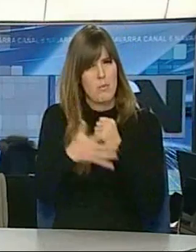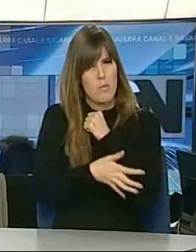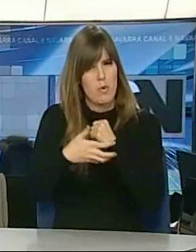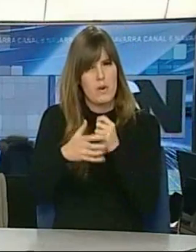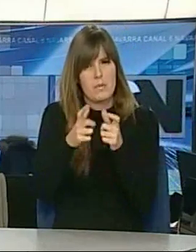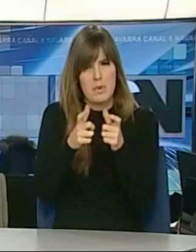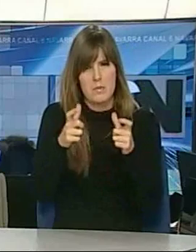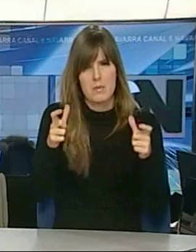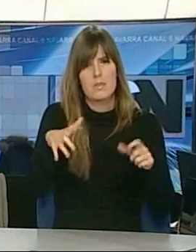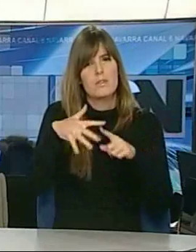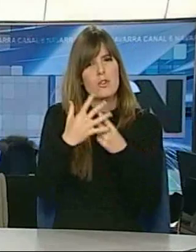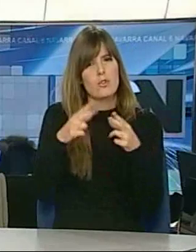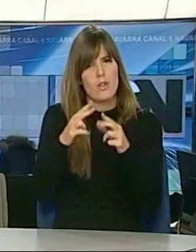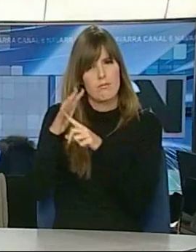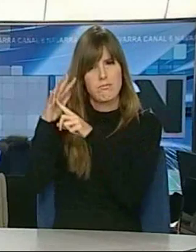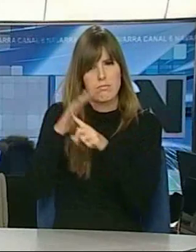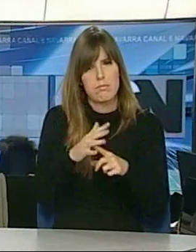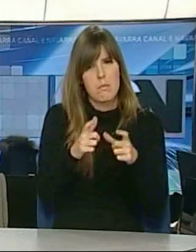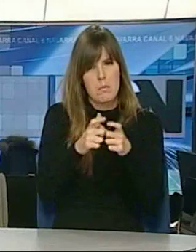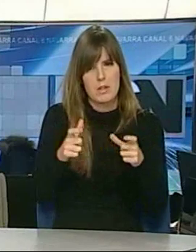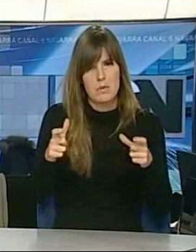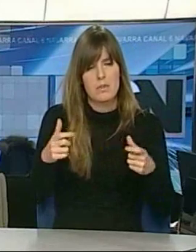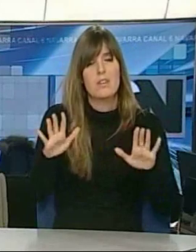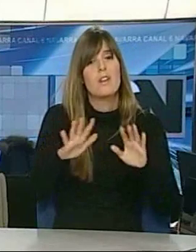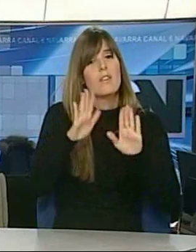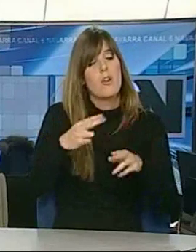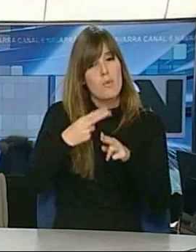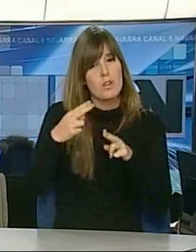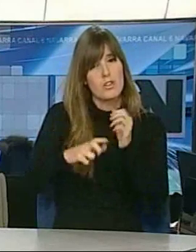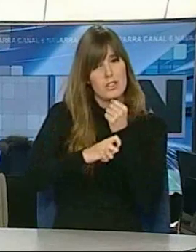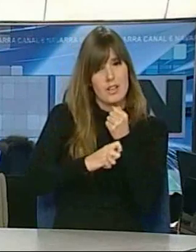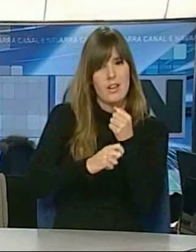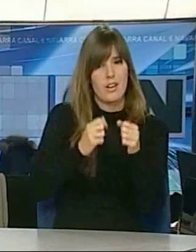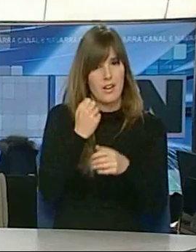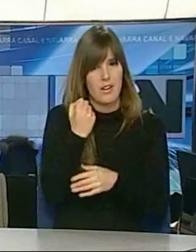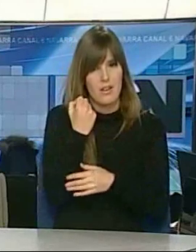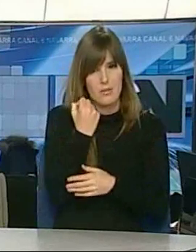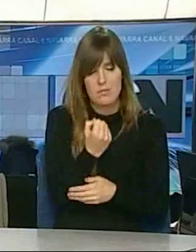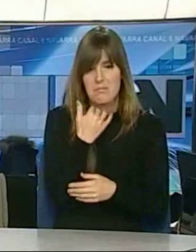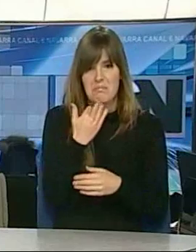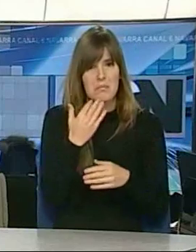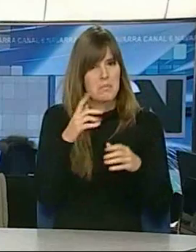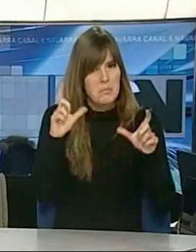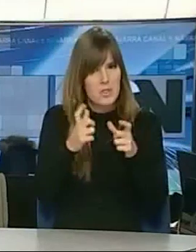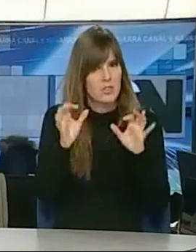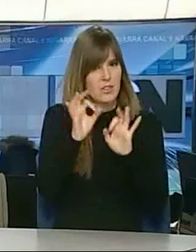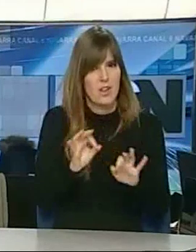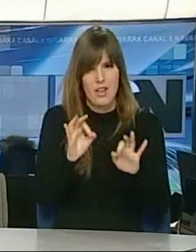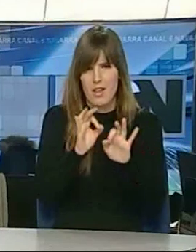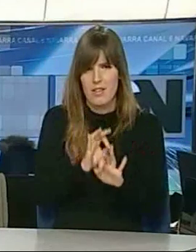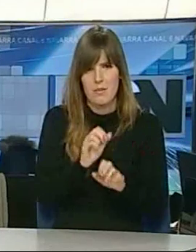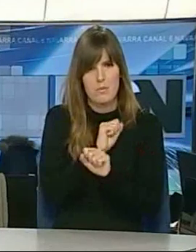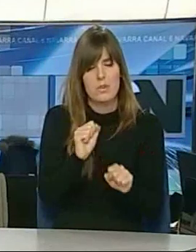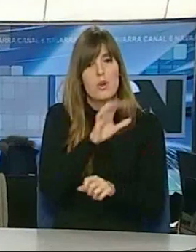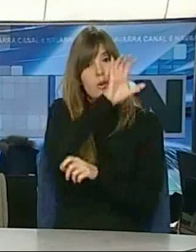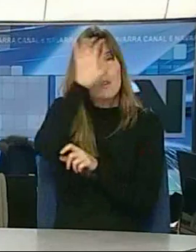y la exclusión social que las medidas y estrategias no han logrado detener y mucho menos disminuir. Por